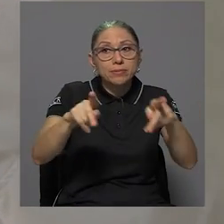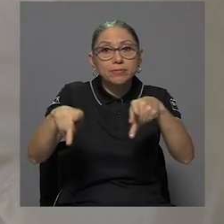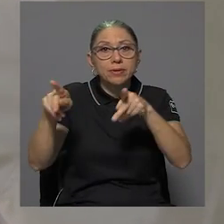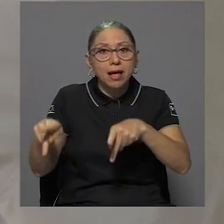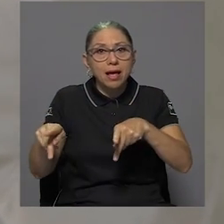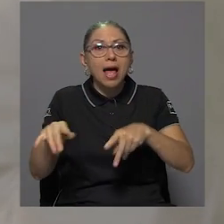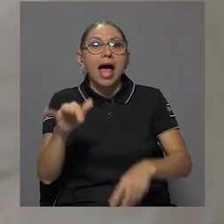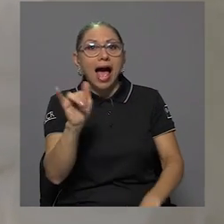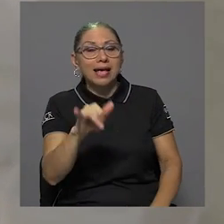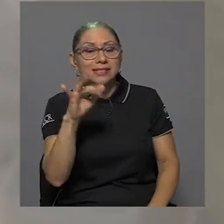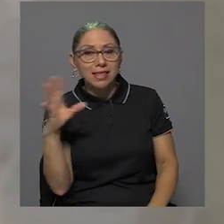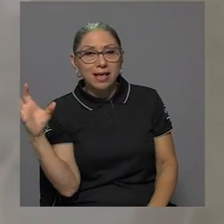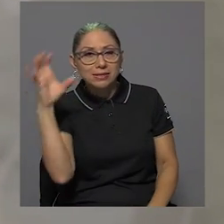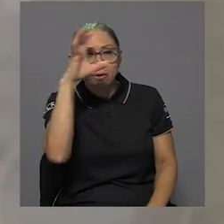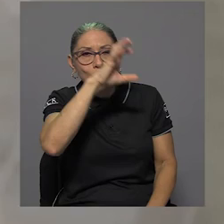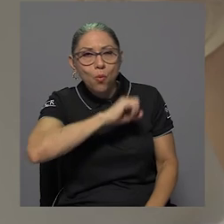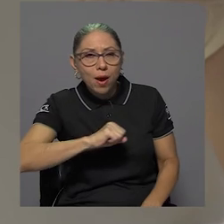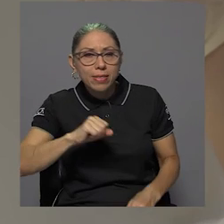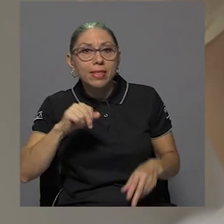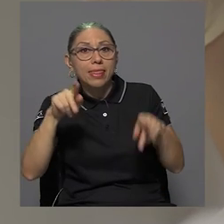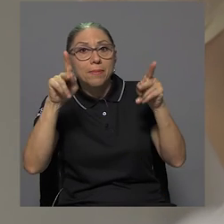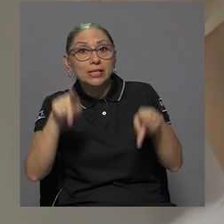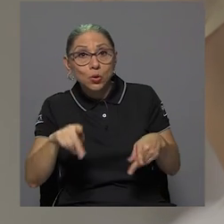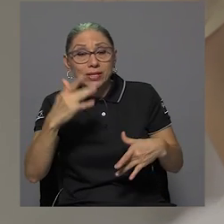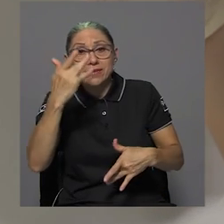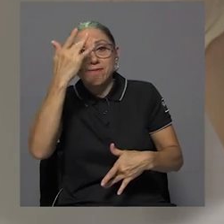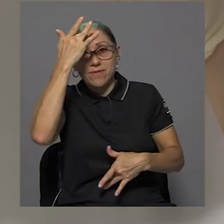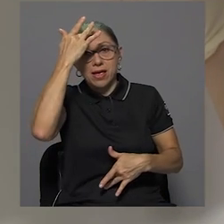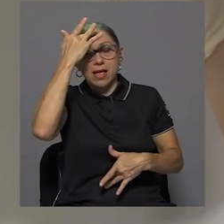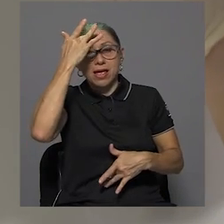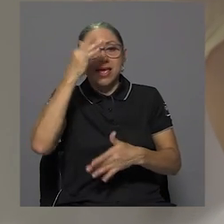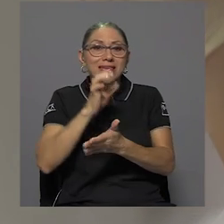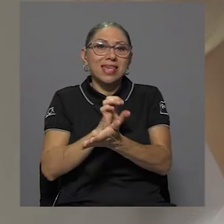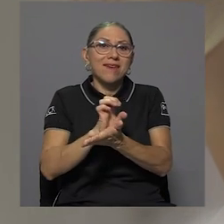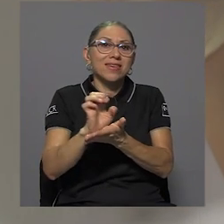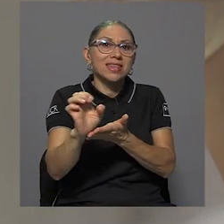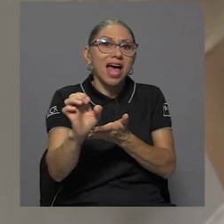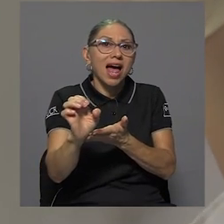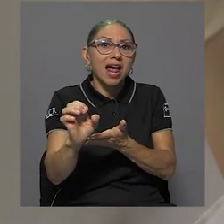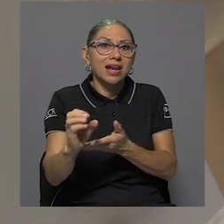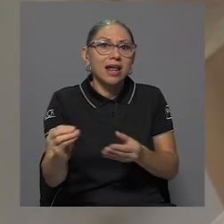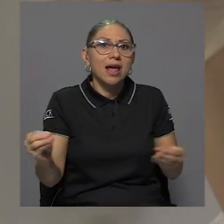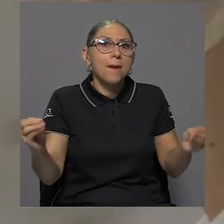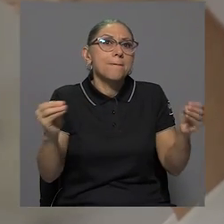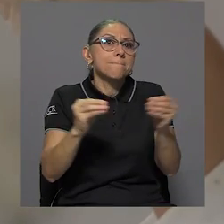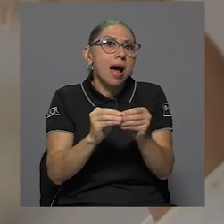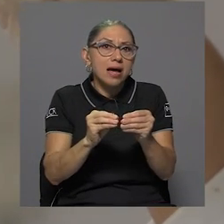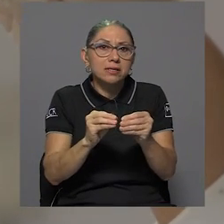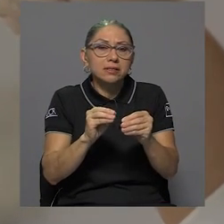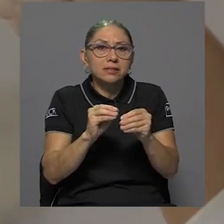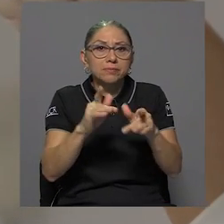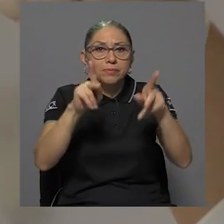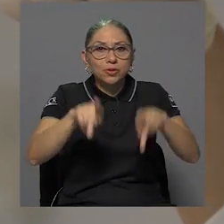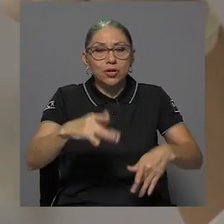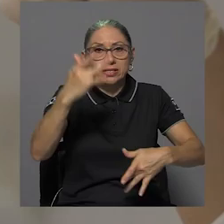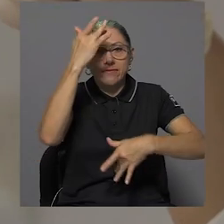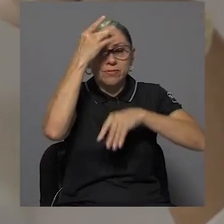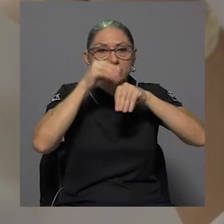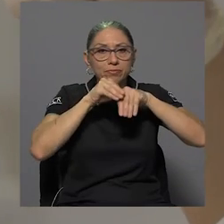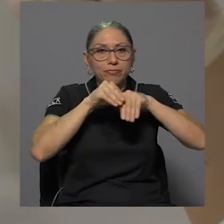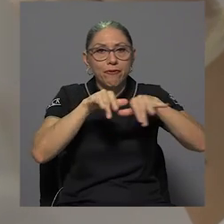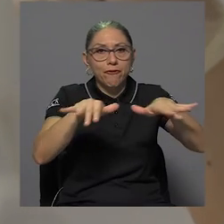detectar casos sospechosos y evitar una diseminación masiva del virus en la población.